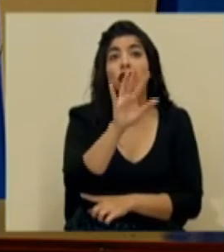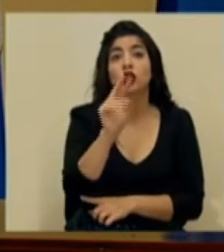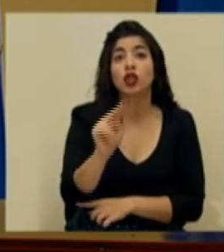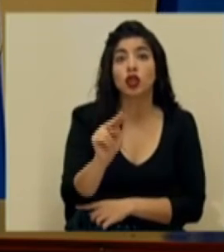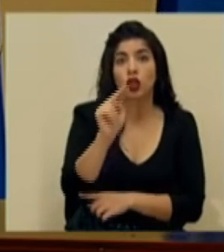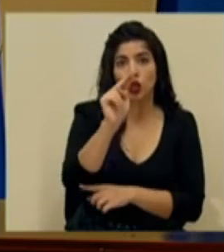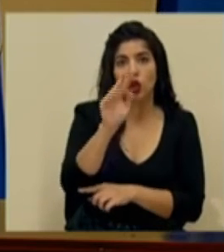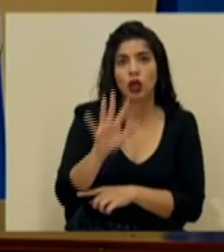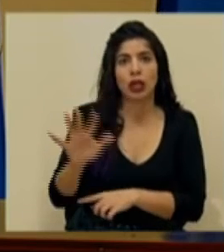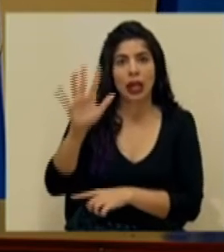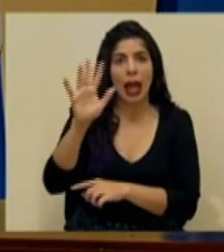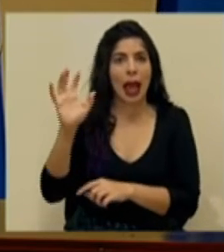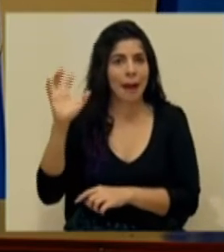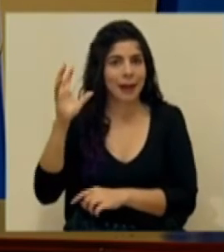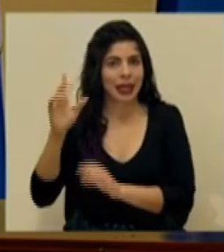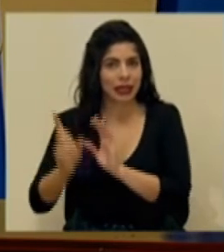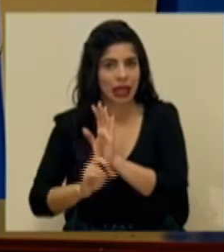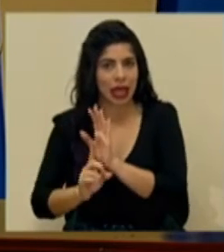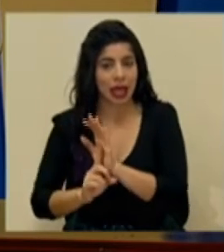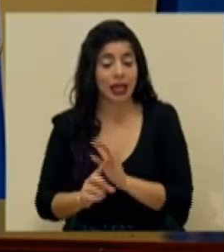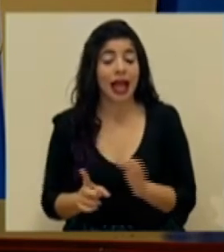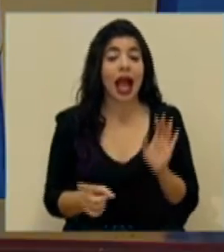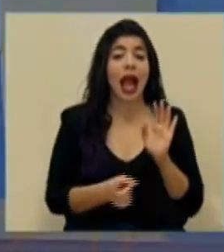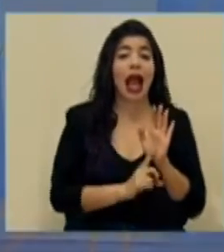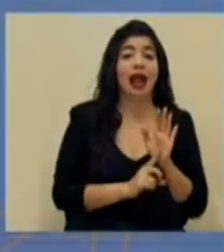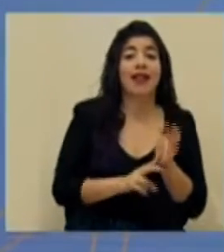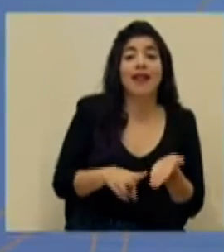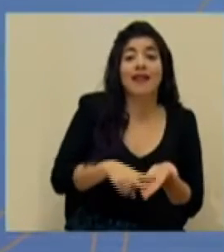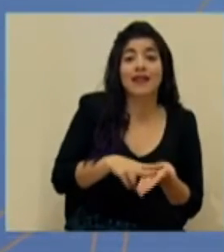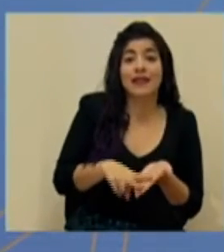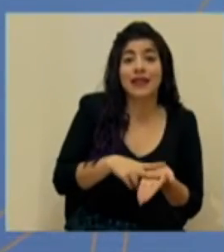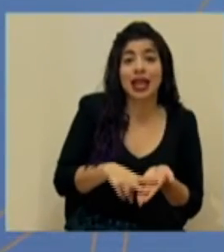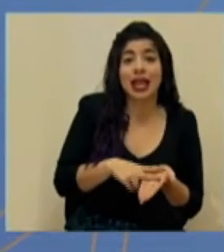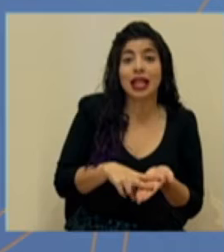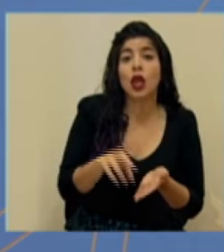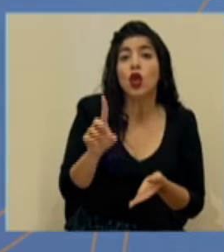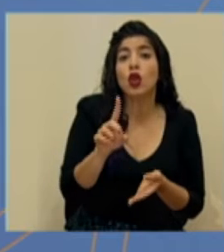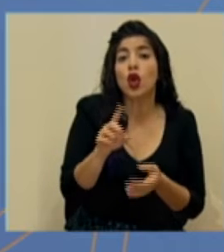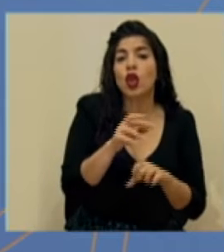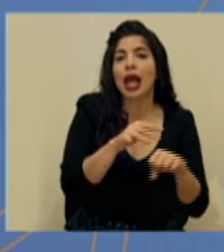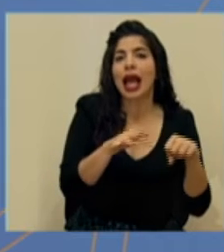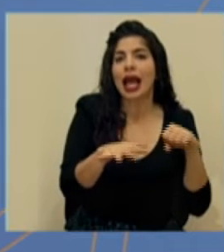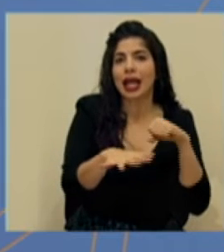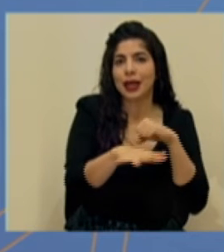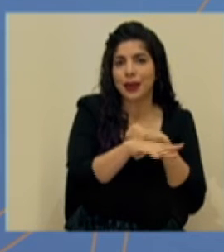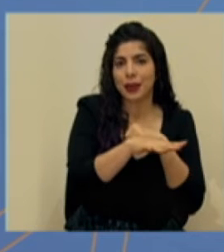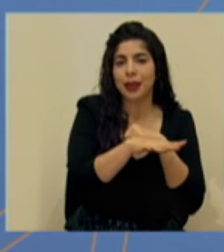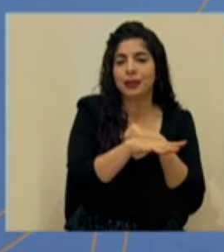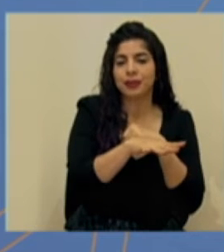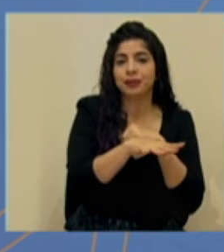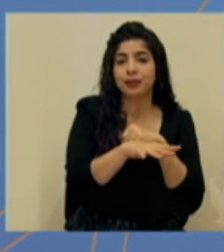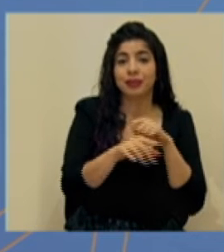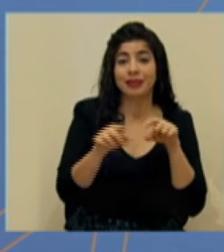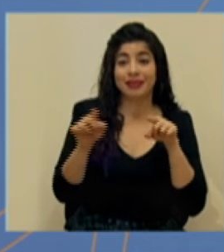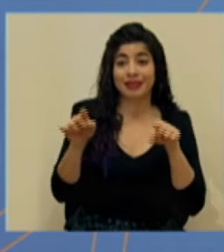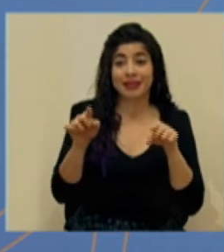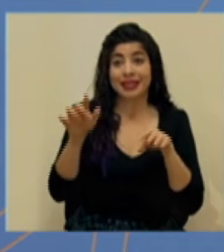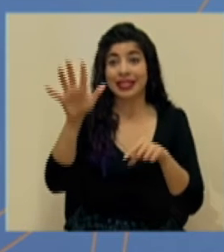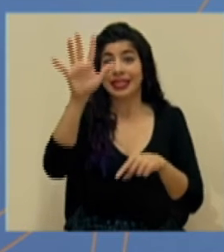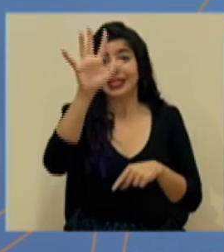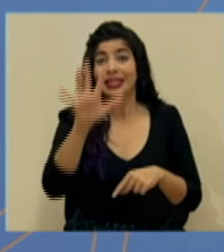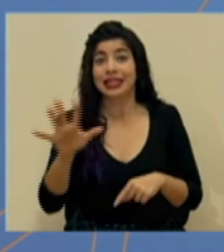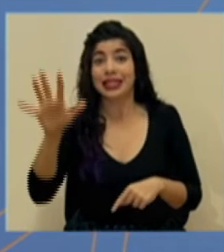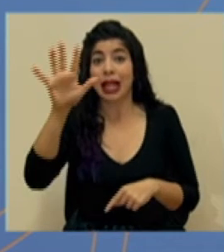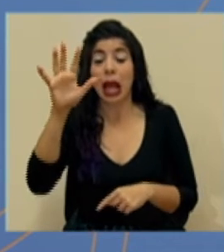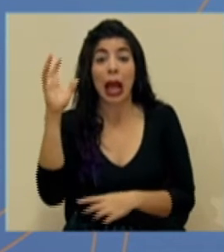condición de alerta verde preventiva para el Caribe de nuestro país. Esta condición de alerta amarilla